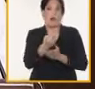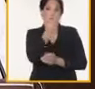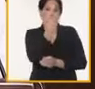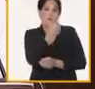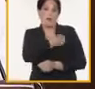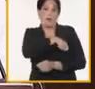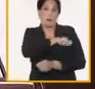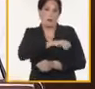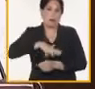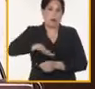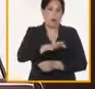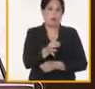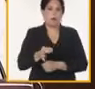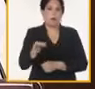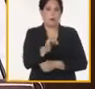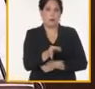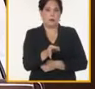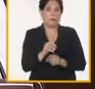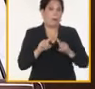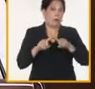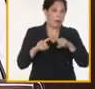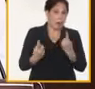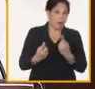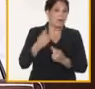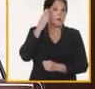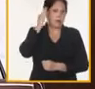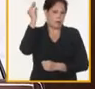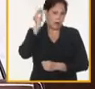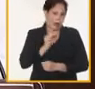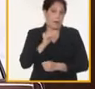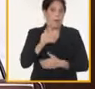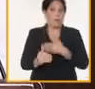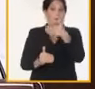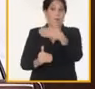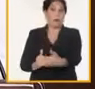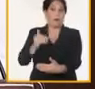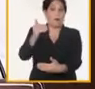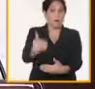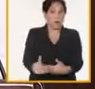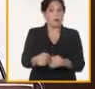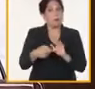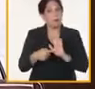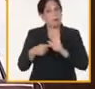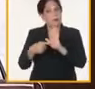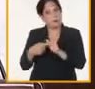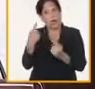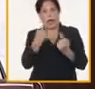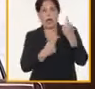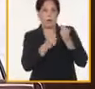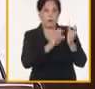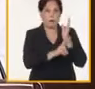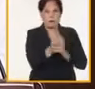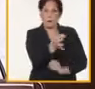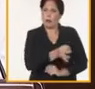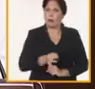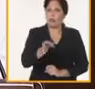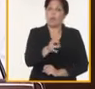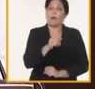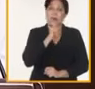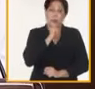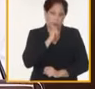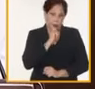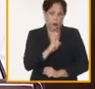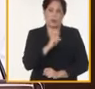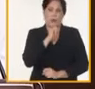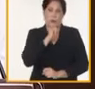alimentario municipal. No obstante, en este proceso se han presentado en algunos territorios deficiencias en el